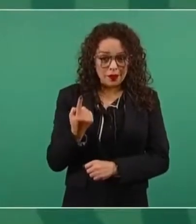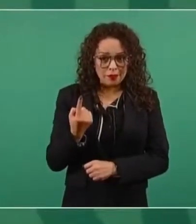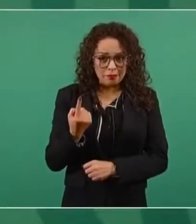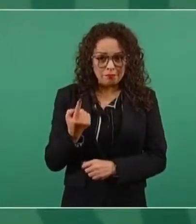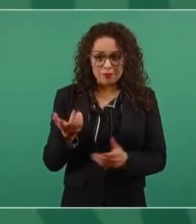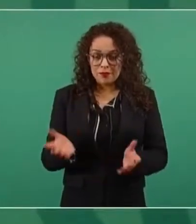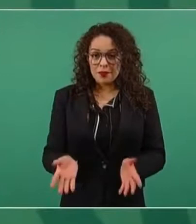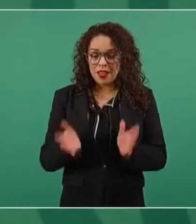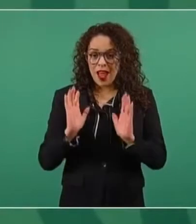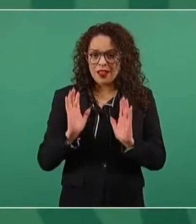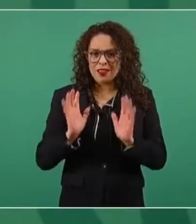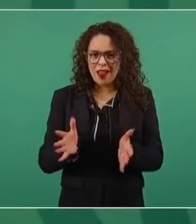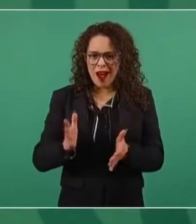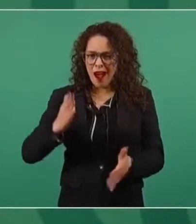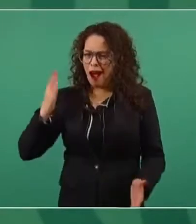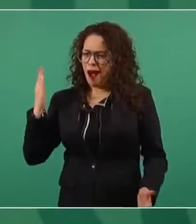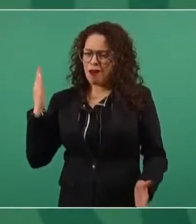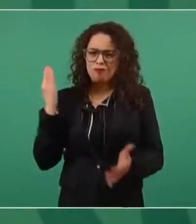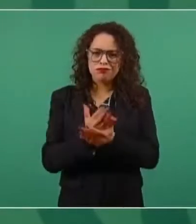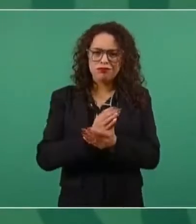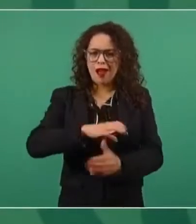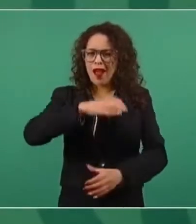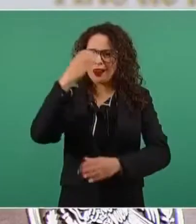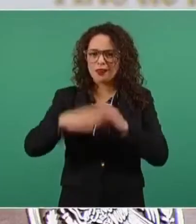la simulación.